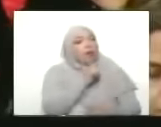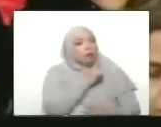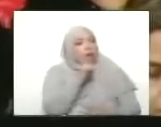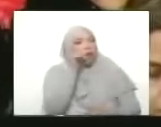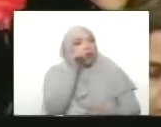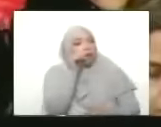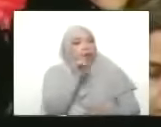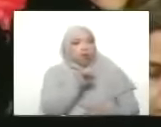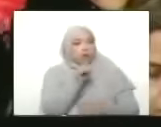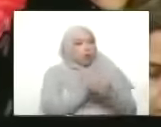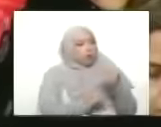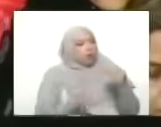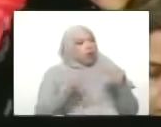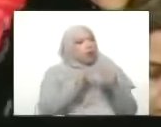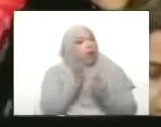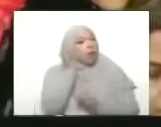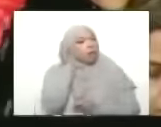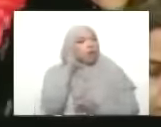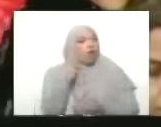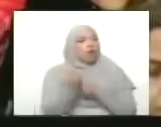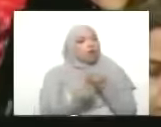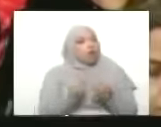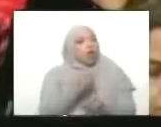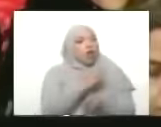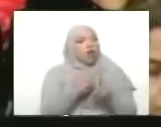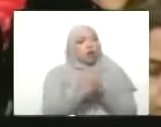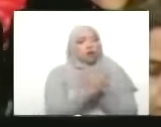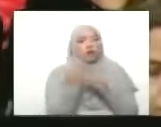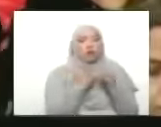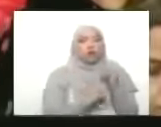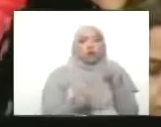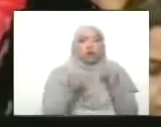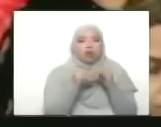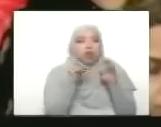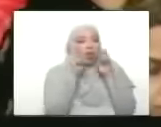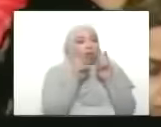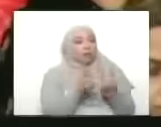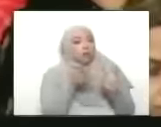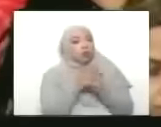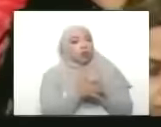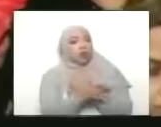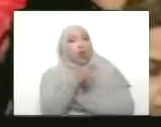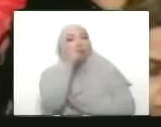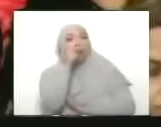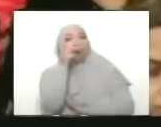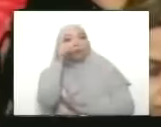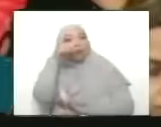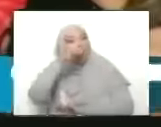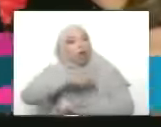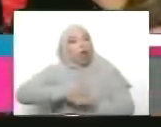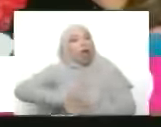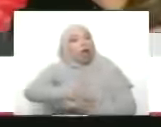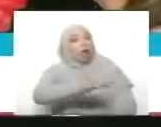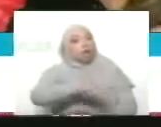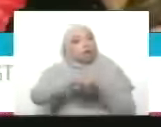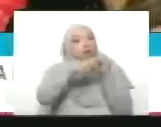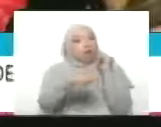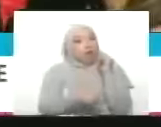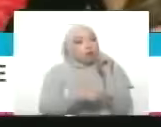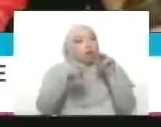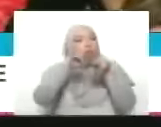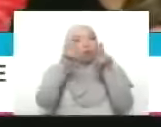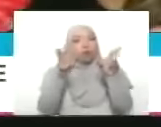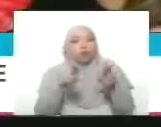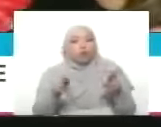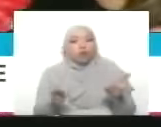igual de digno por eso tenemos que superar esa visión patriarcal que colocan las plazas en los parques en los museos